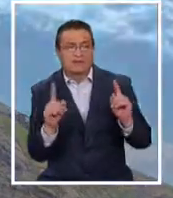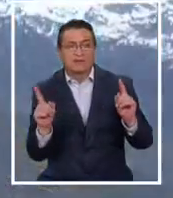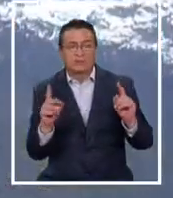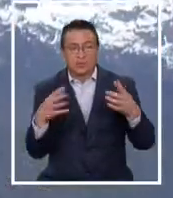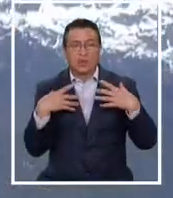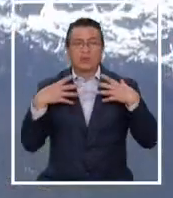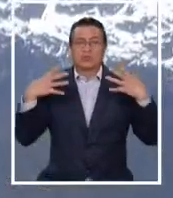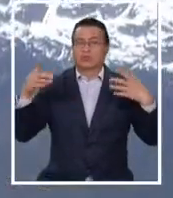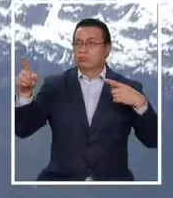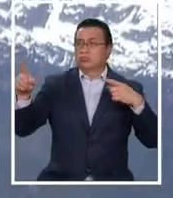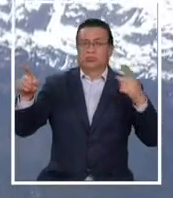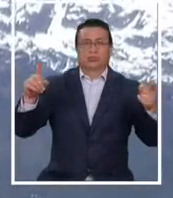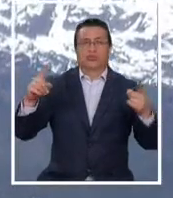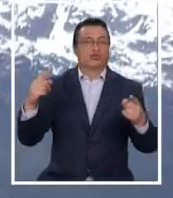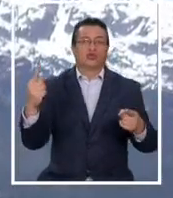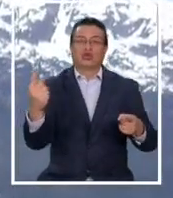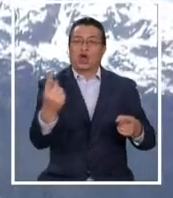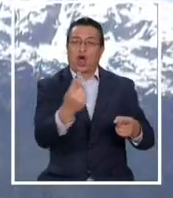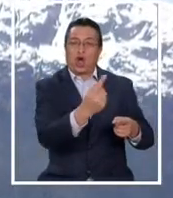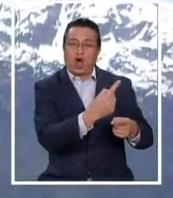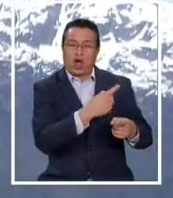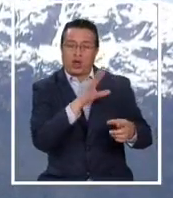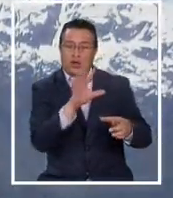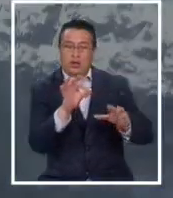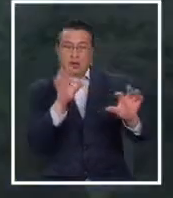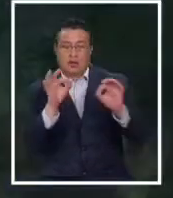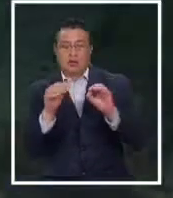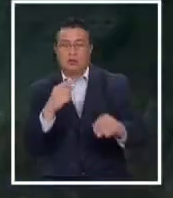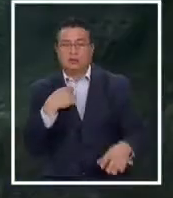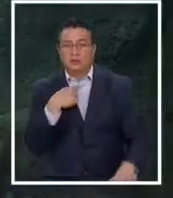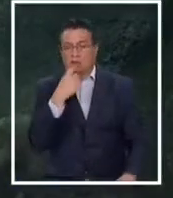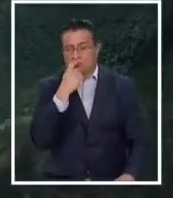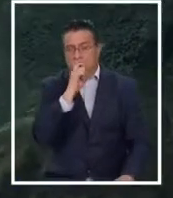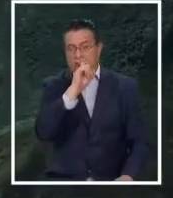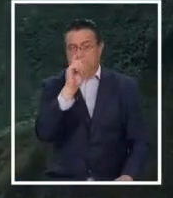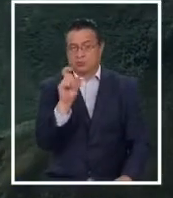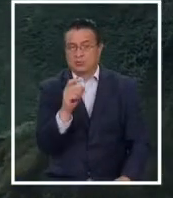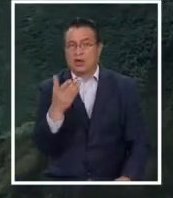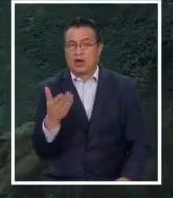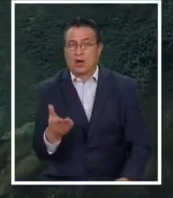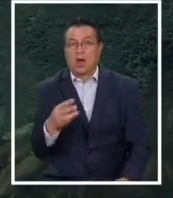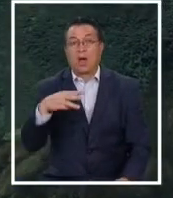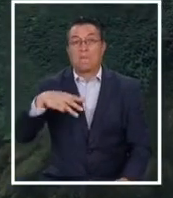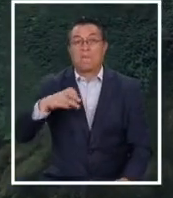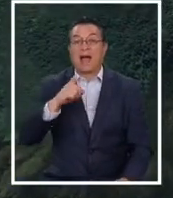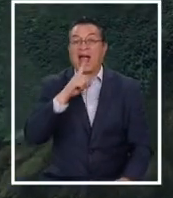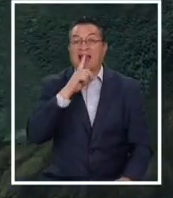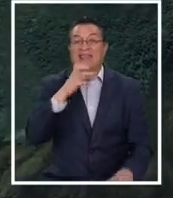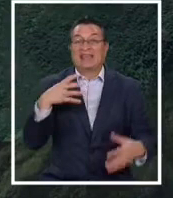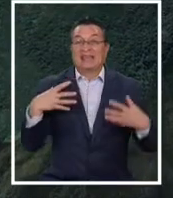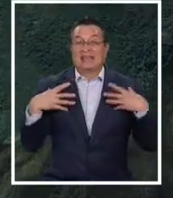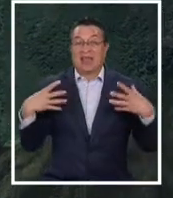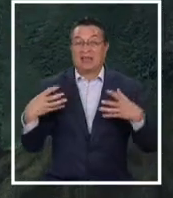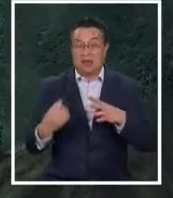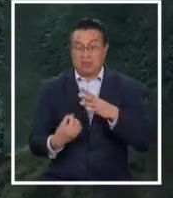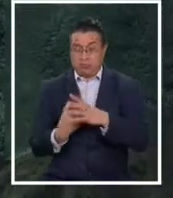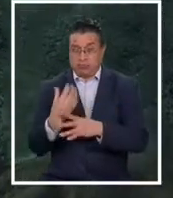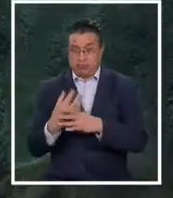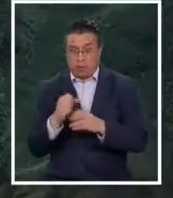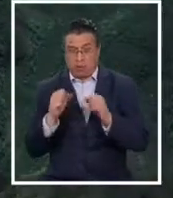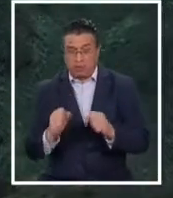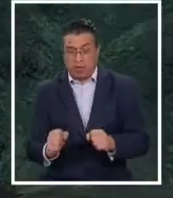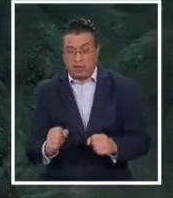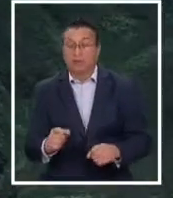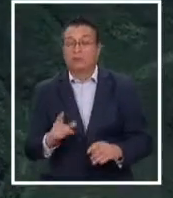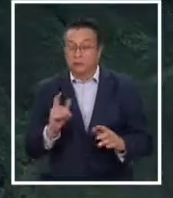macizo de otro, sino que a toda la cadena. Nos preguntamos ahora, ¿es Mate Grande un volcán activo? Se requiere